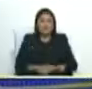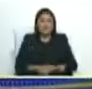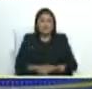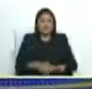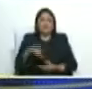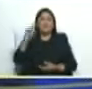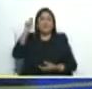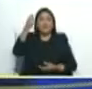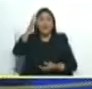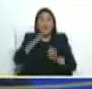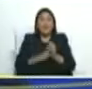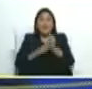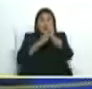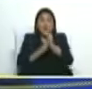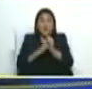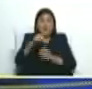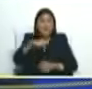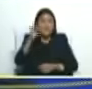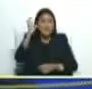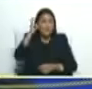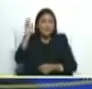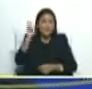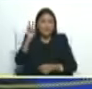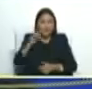diputada la lideresa de la mujer venezolana